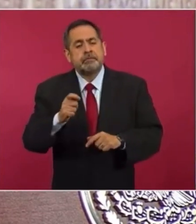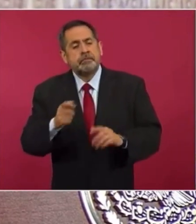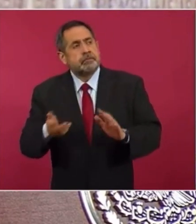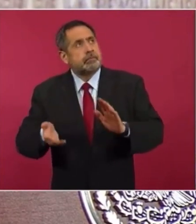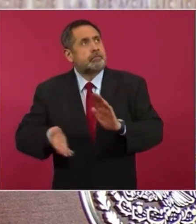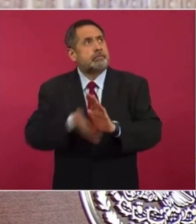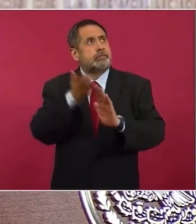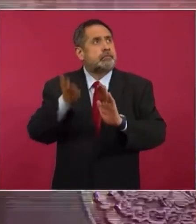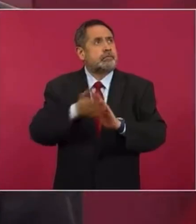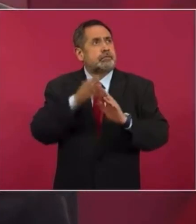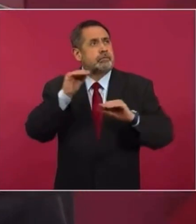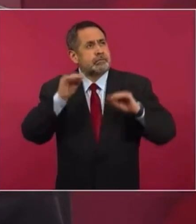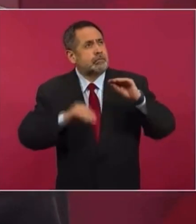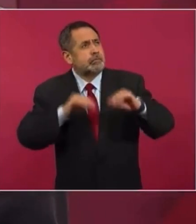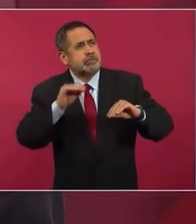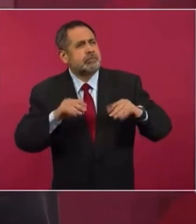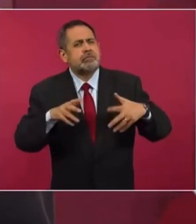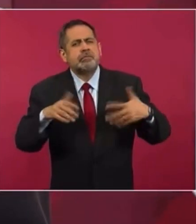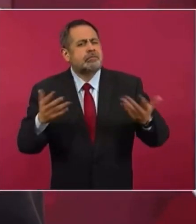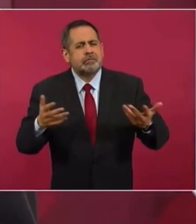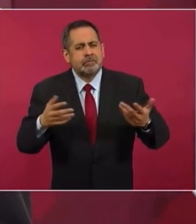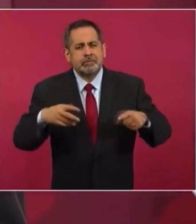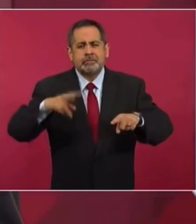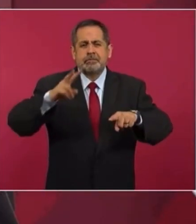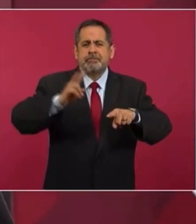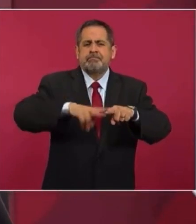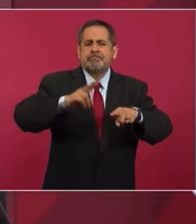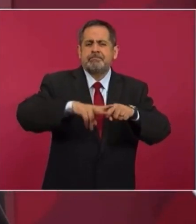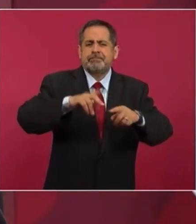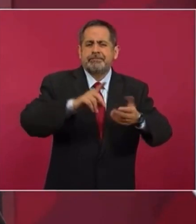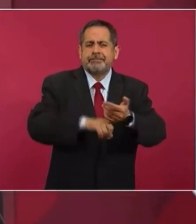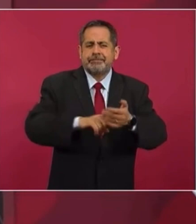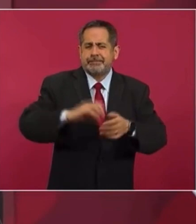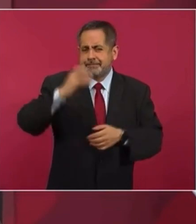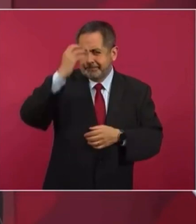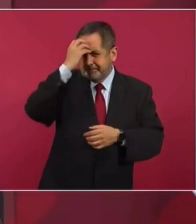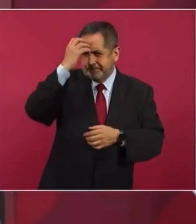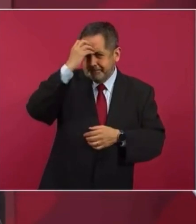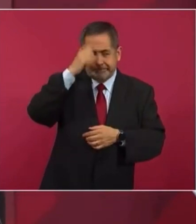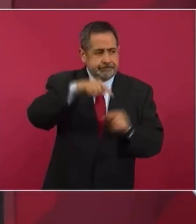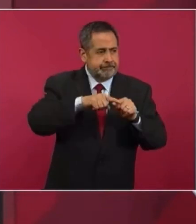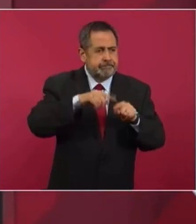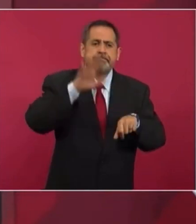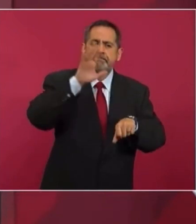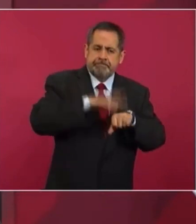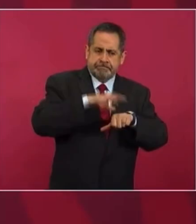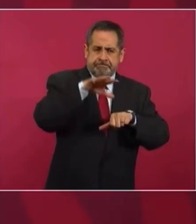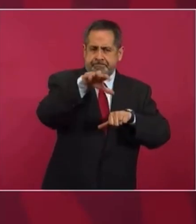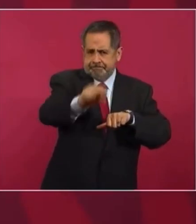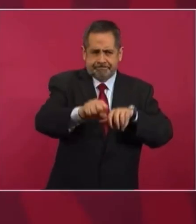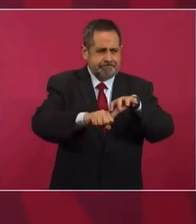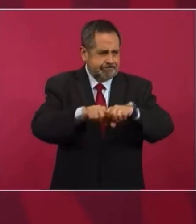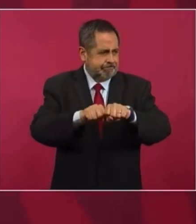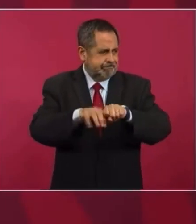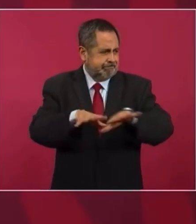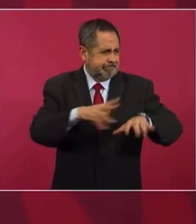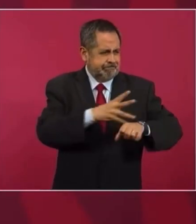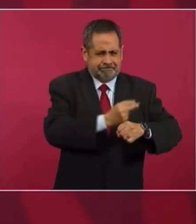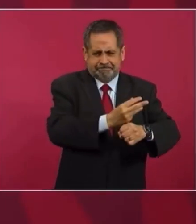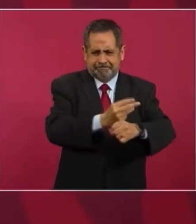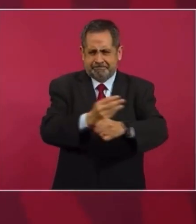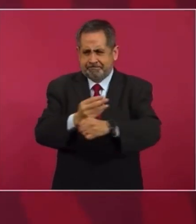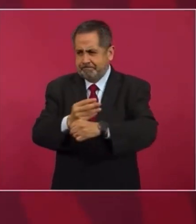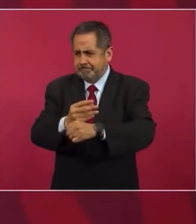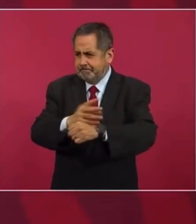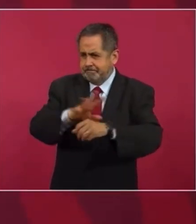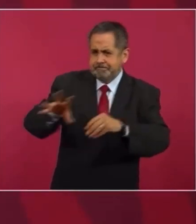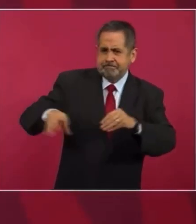parque de Chapultepec, con la incorporación de una sección